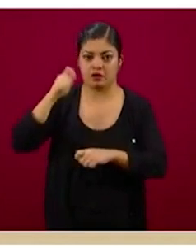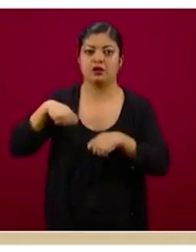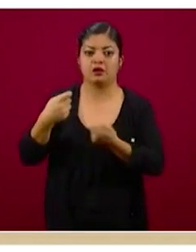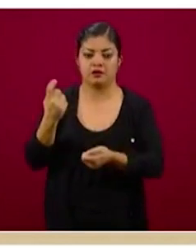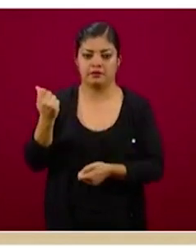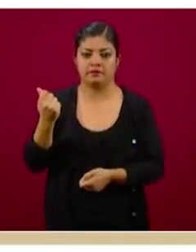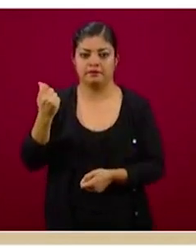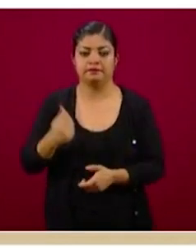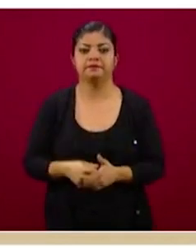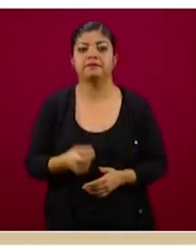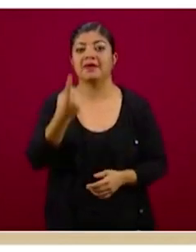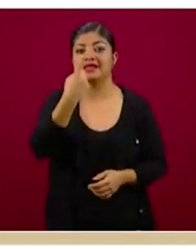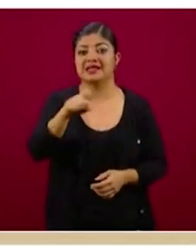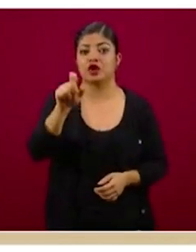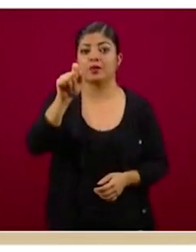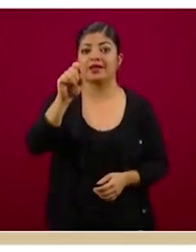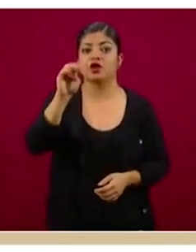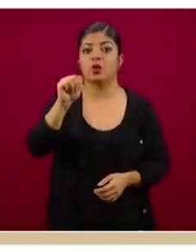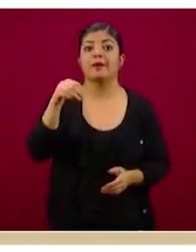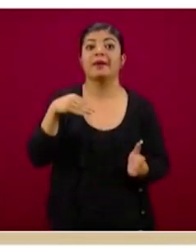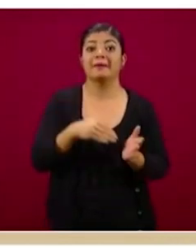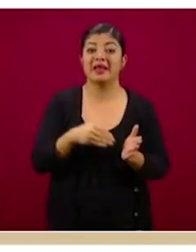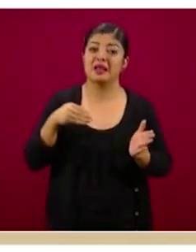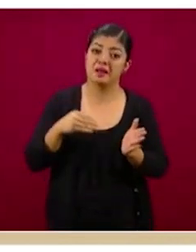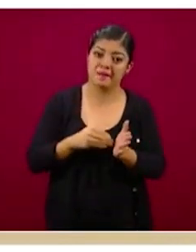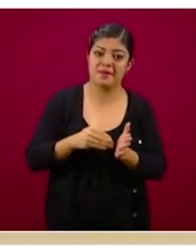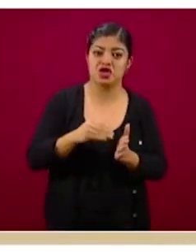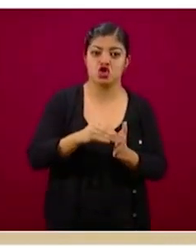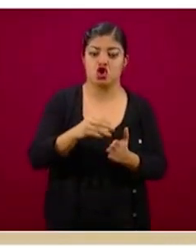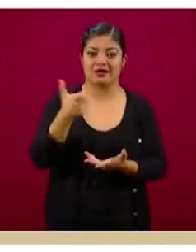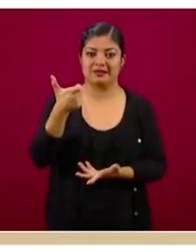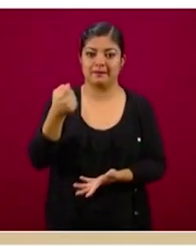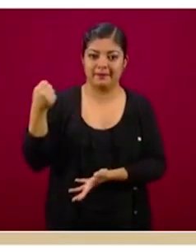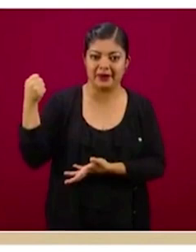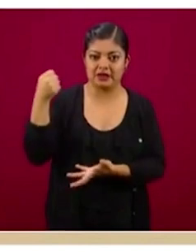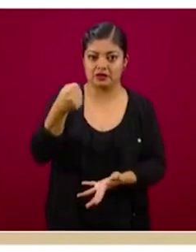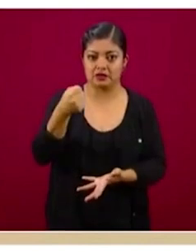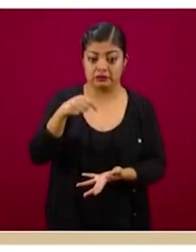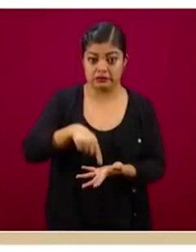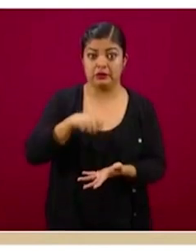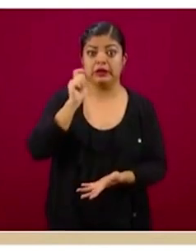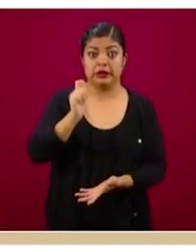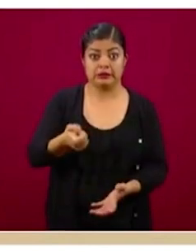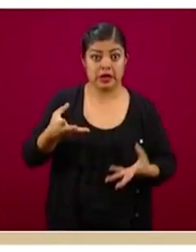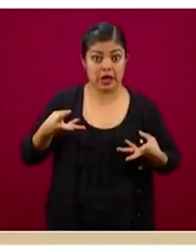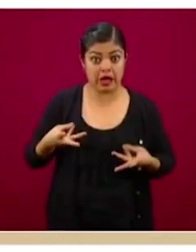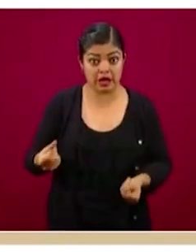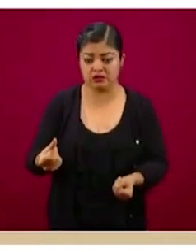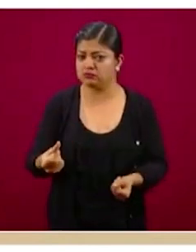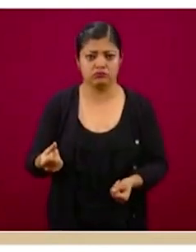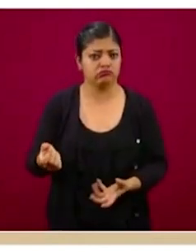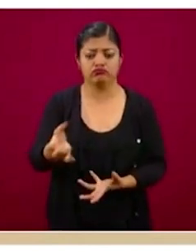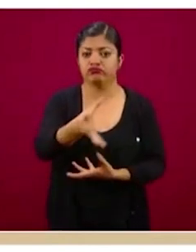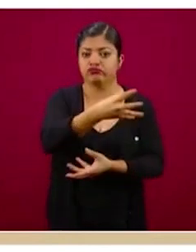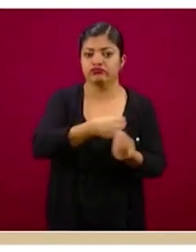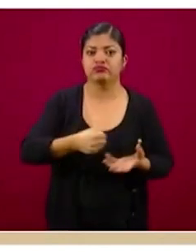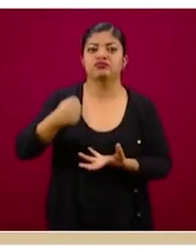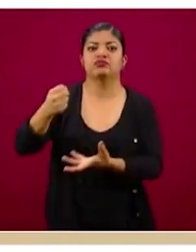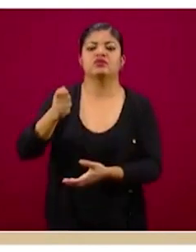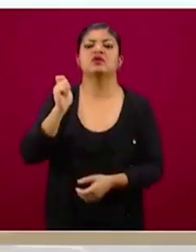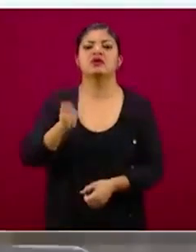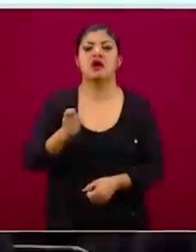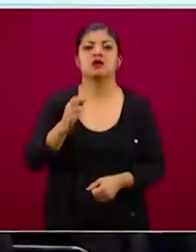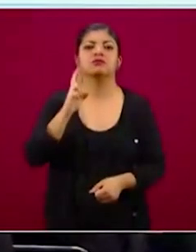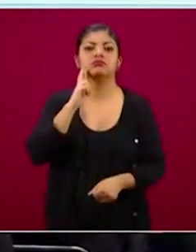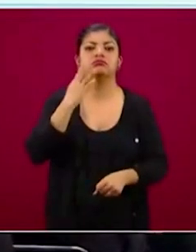129 mil millones de pesos es la inversión social, que no es un gasto, que corresponde a este programa desde la Secretaría